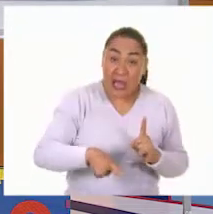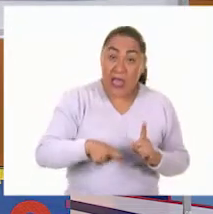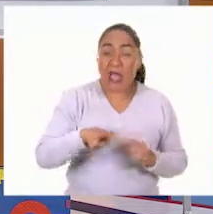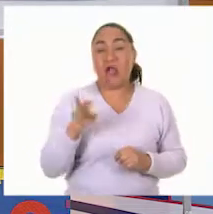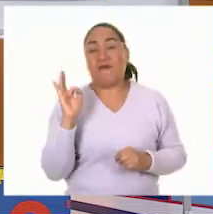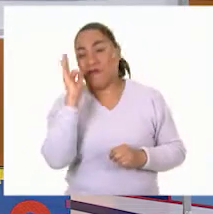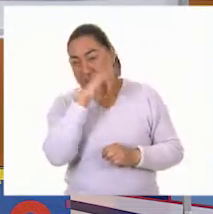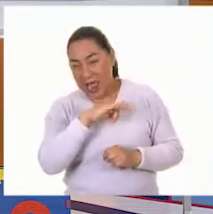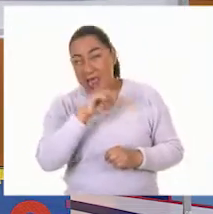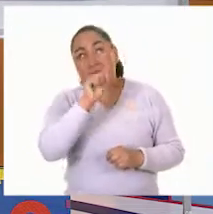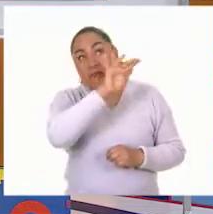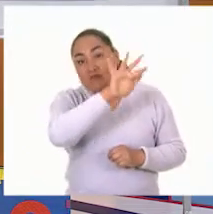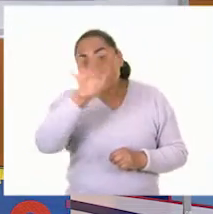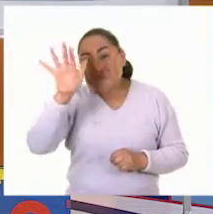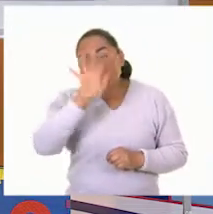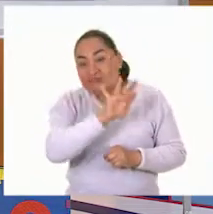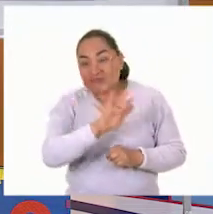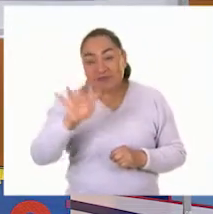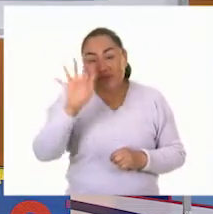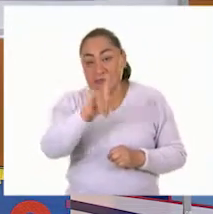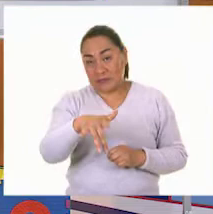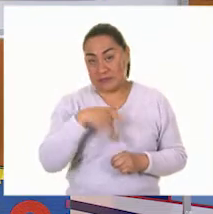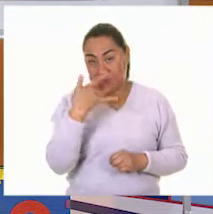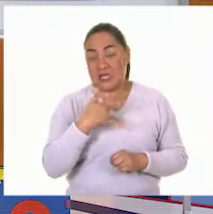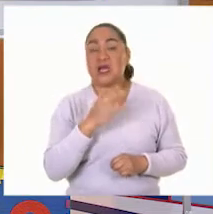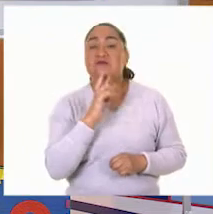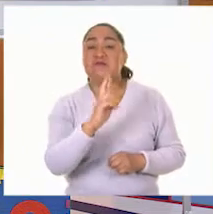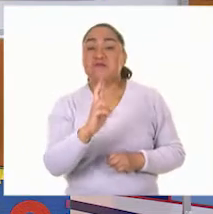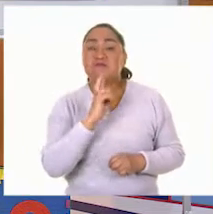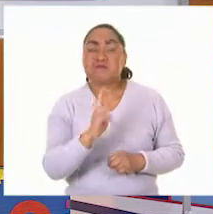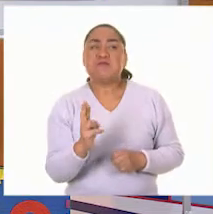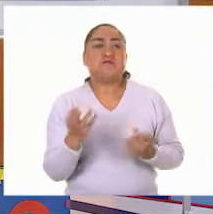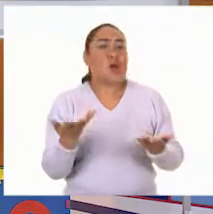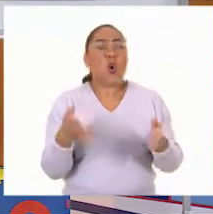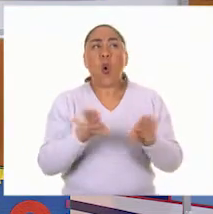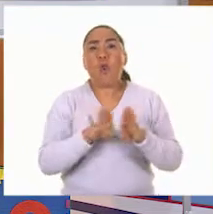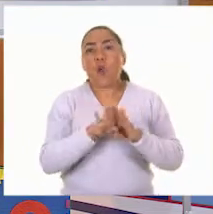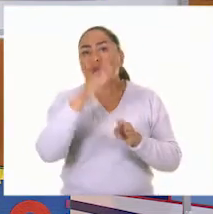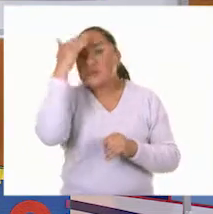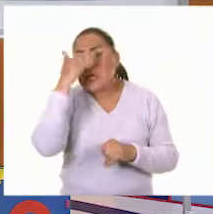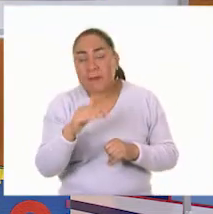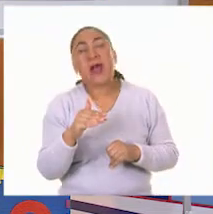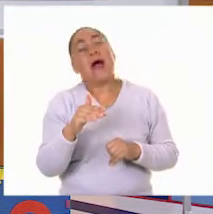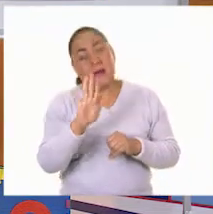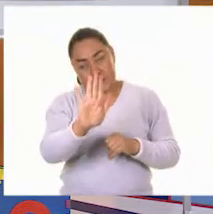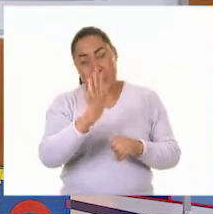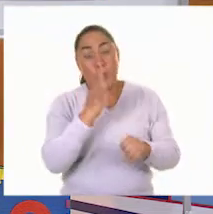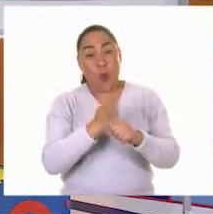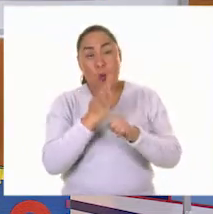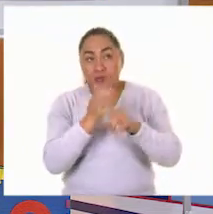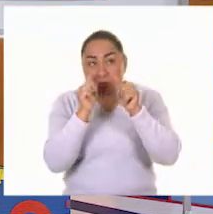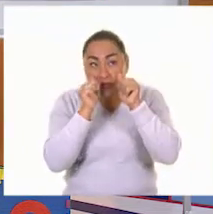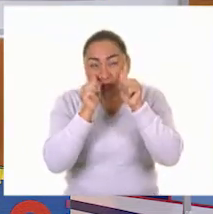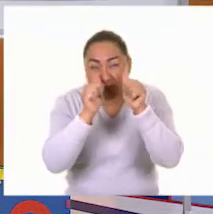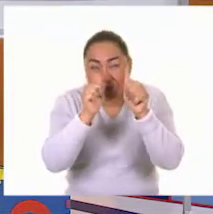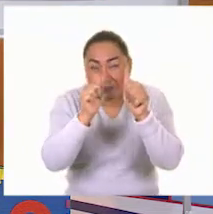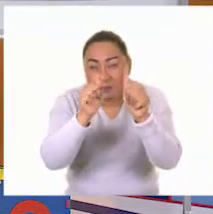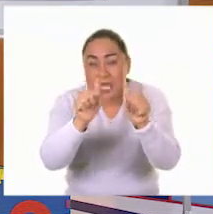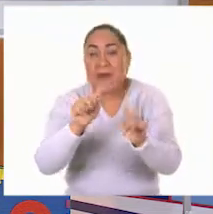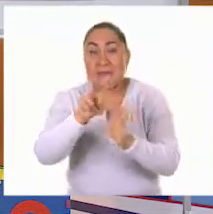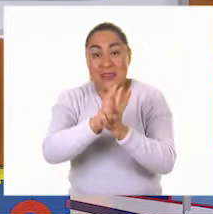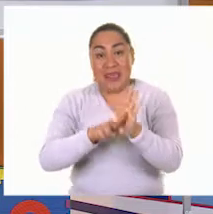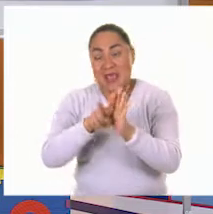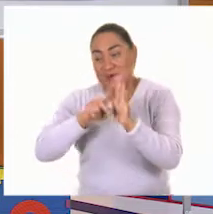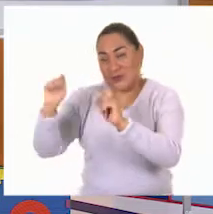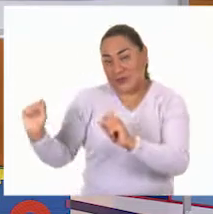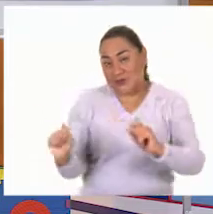falso lo que dice en esta oración. Para poderlo saber necesitamos poner mucha atención al siguiente video que nos